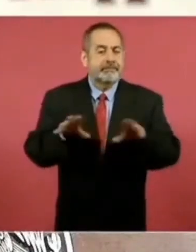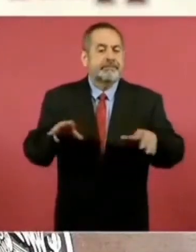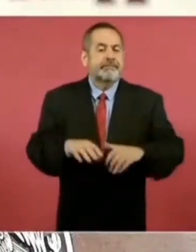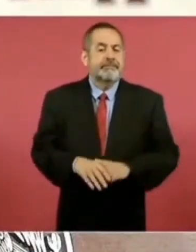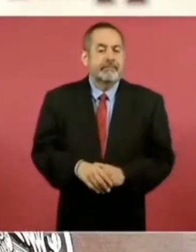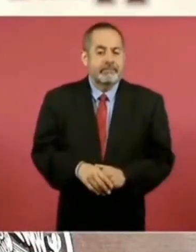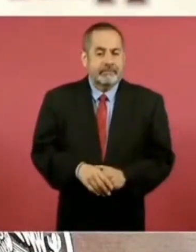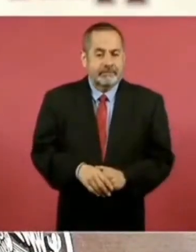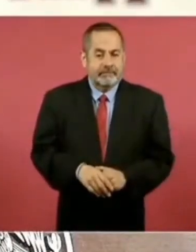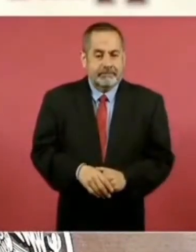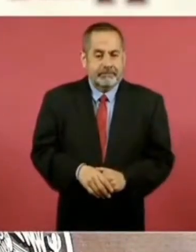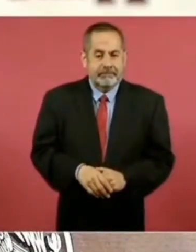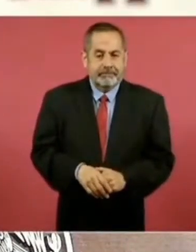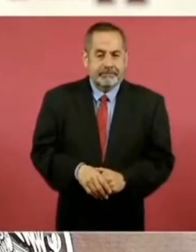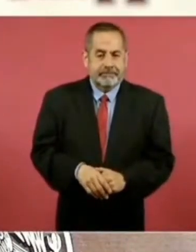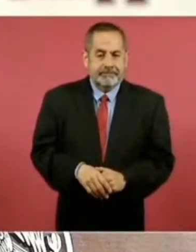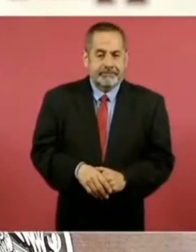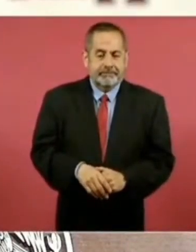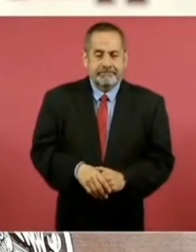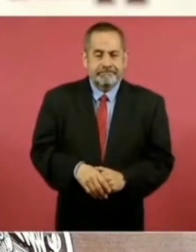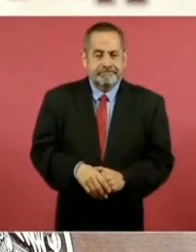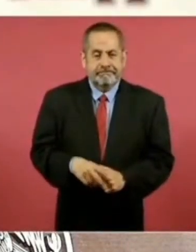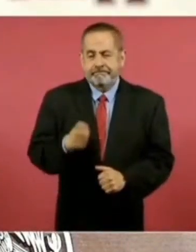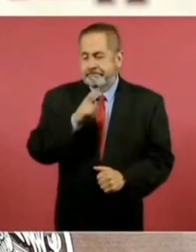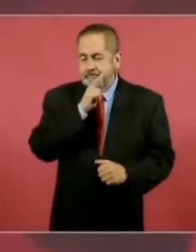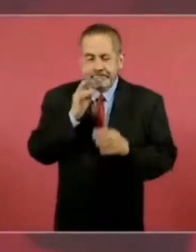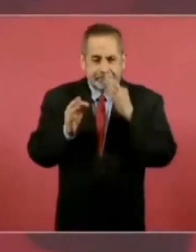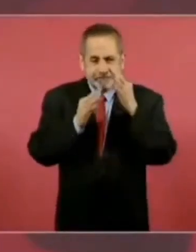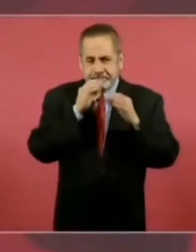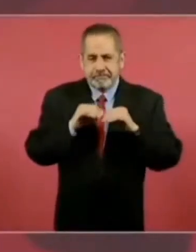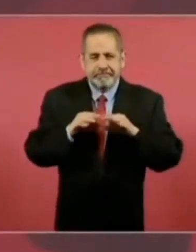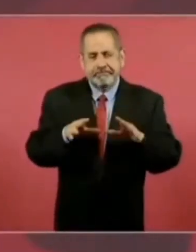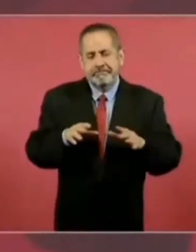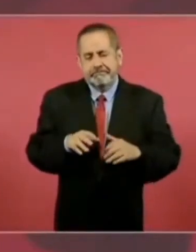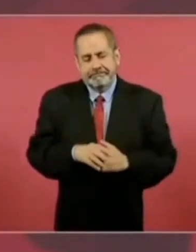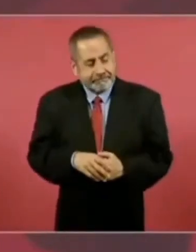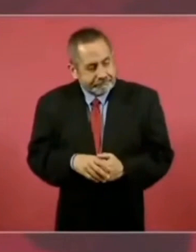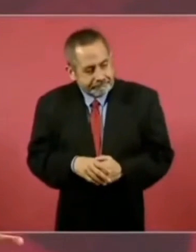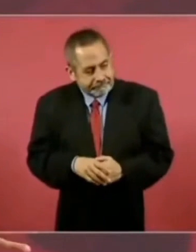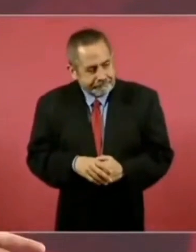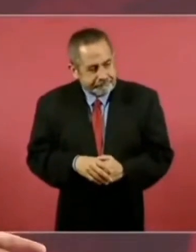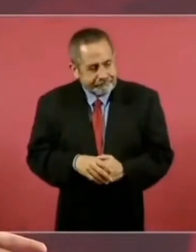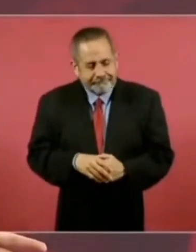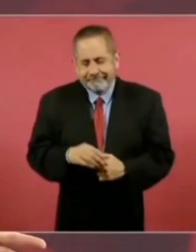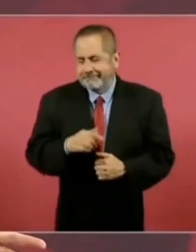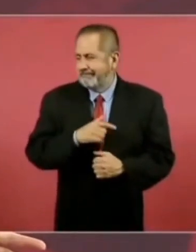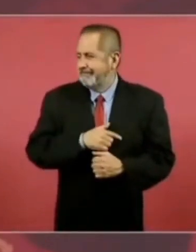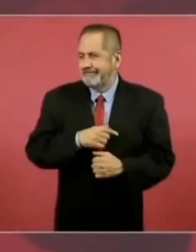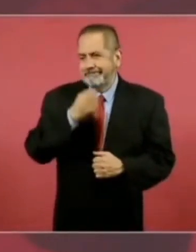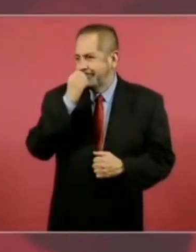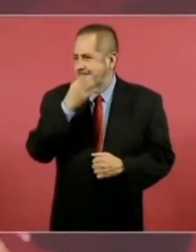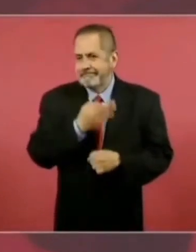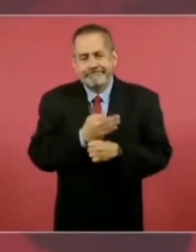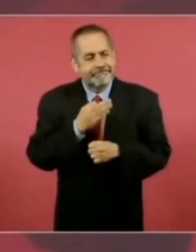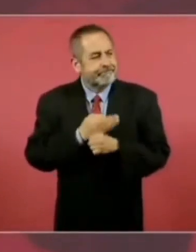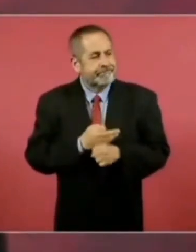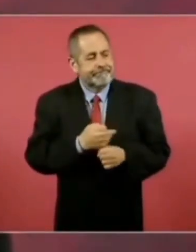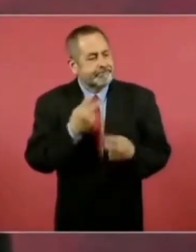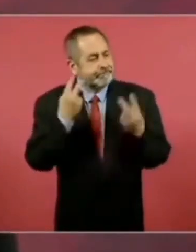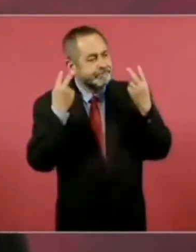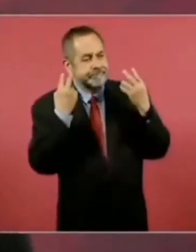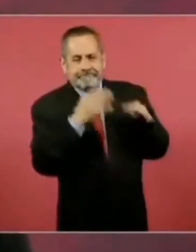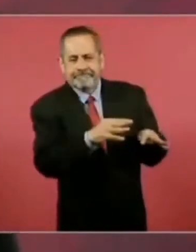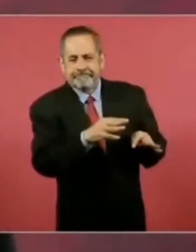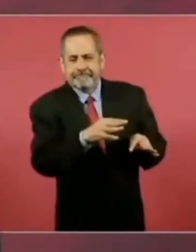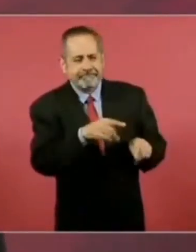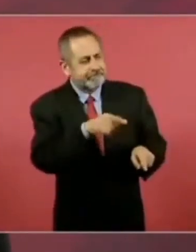Ay, esta noticia nos da muchísimo gusto exponerla. A pesar de